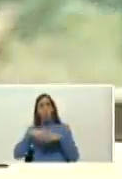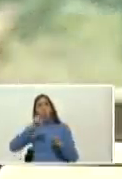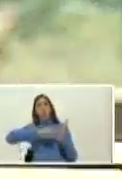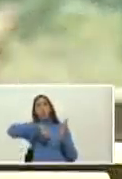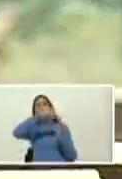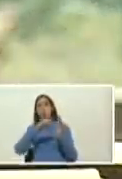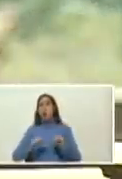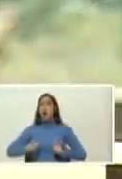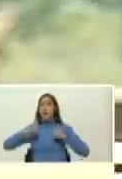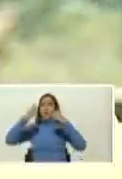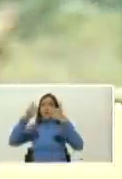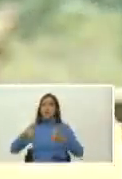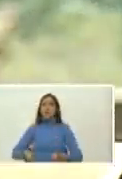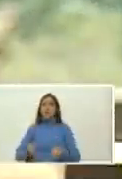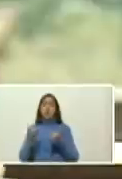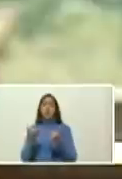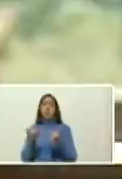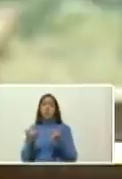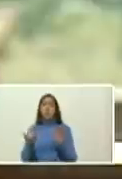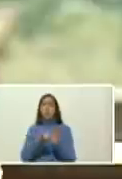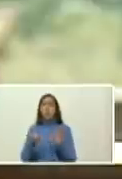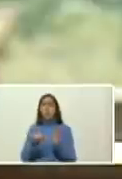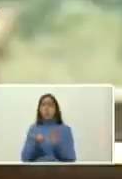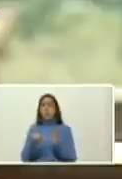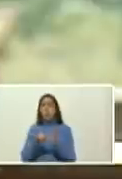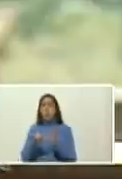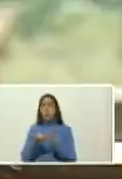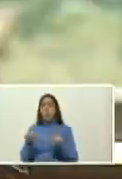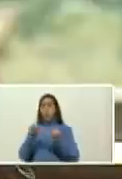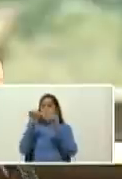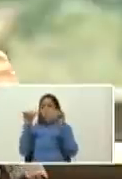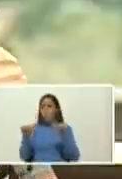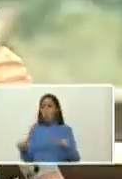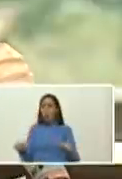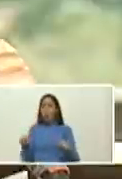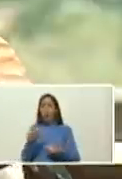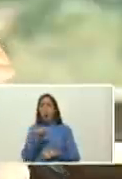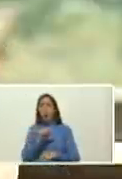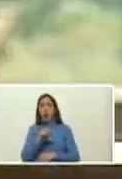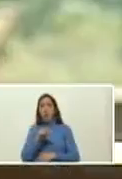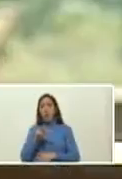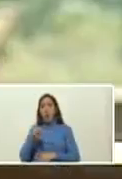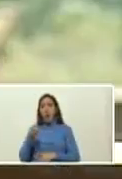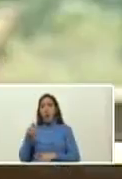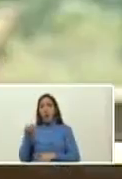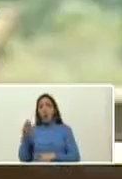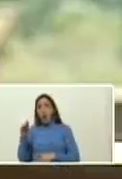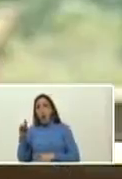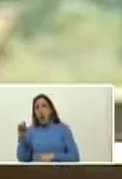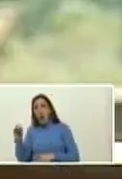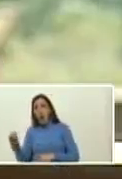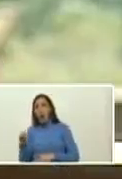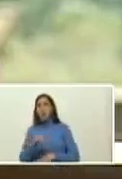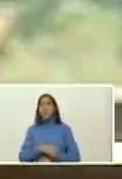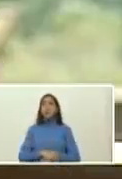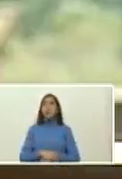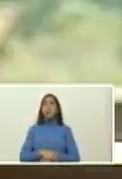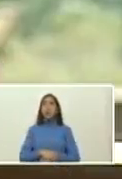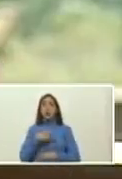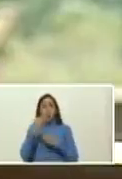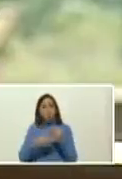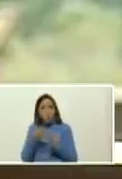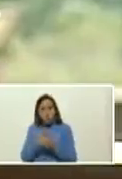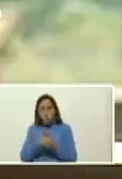pintar ahí muy cerca donde está el mural Amalivaca de César Rengifo lo mismo han hecho intervenciones